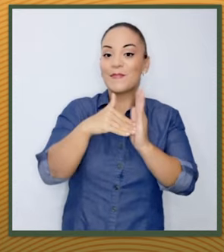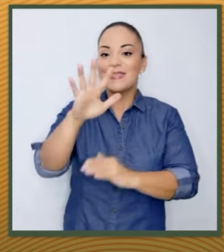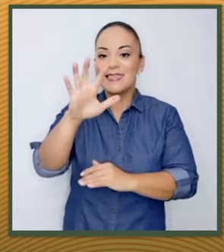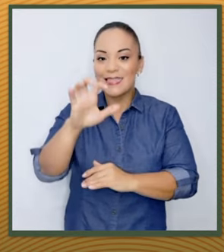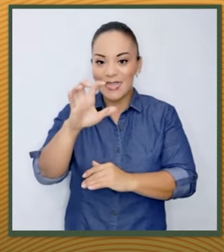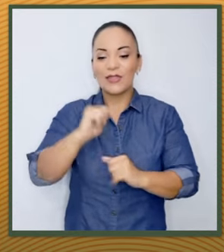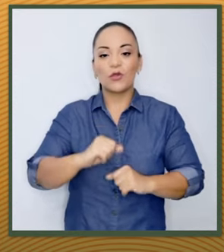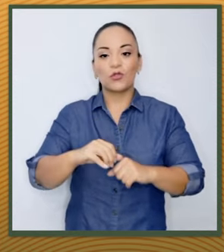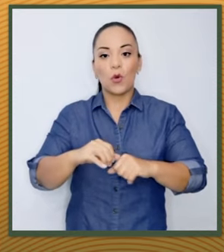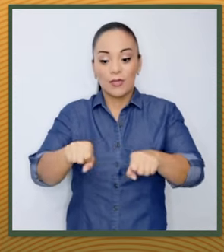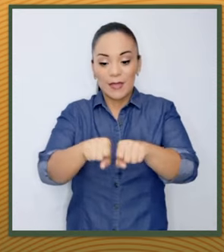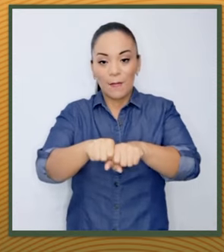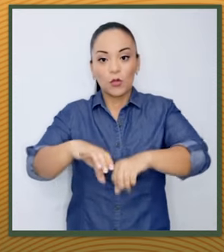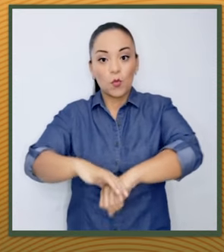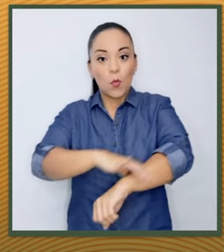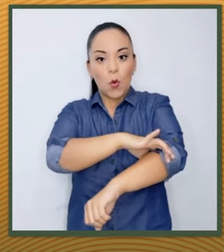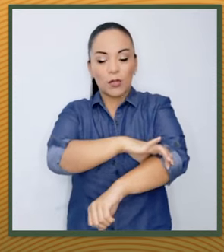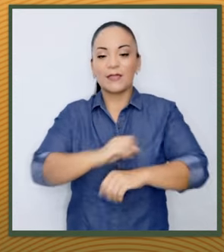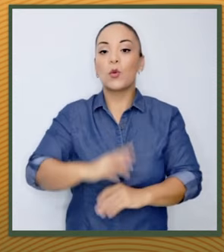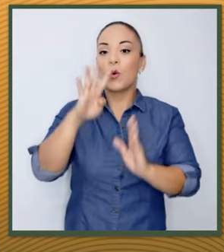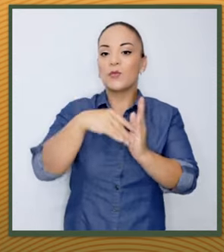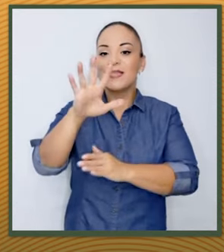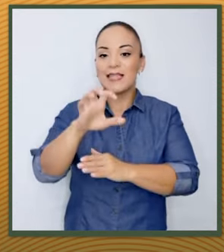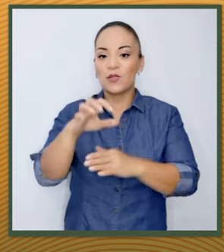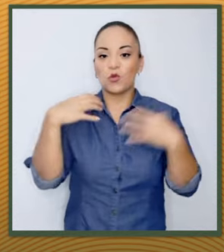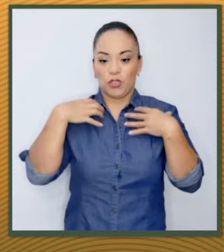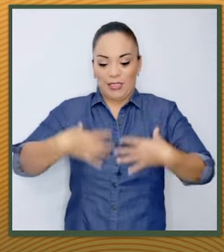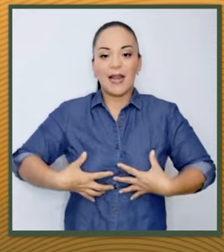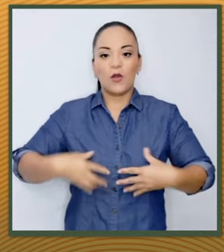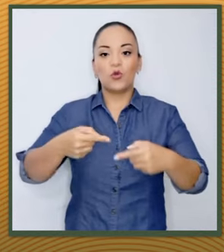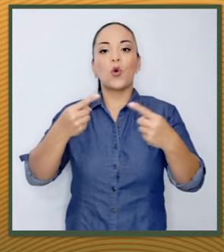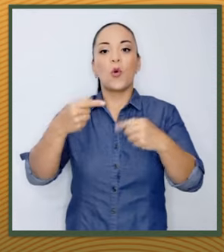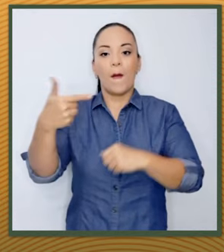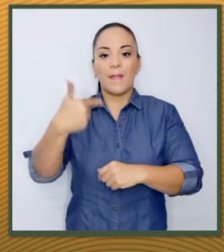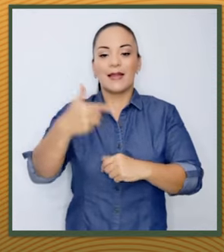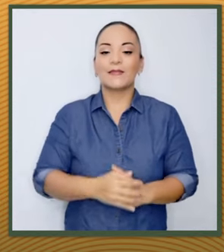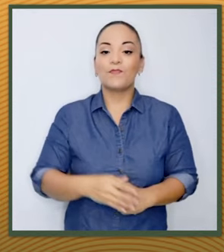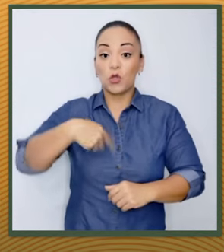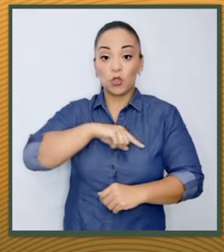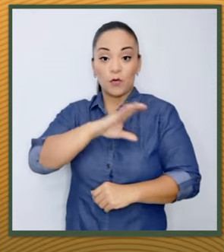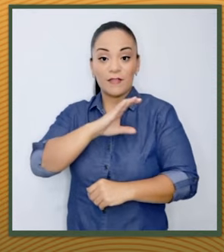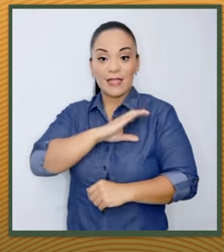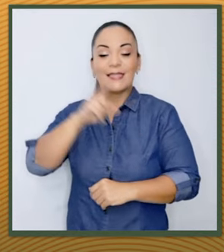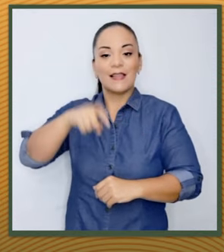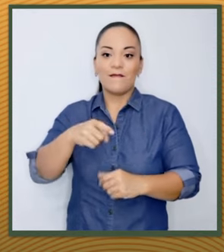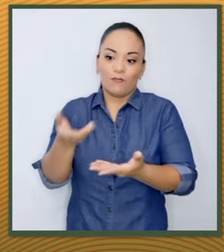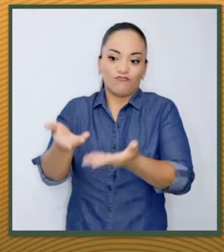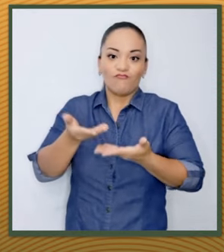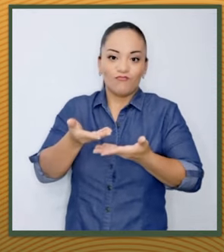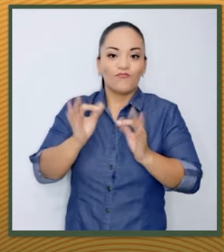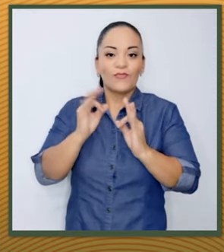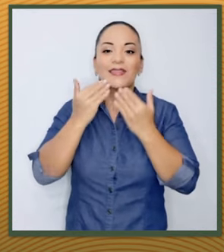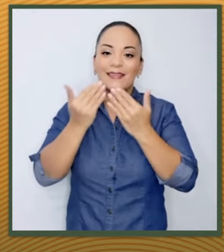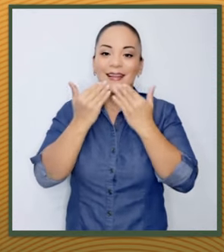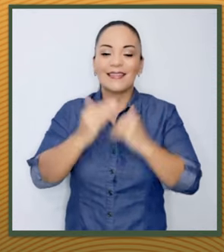mil 500 botas y 4 mil 500 chalecos antibalas. Nosotros como oficiales merecemos dichas instalaciones y